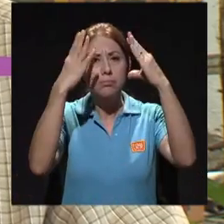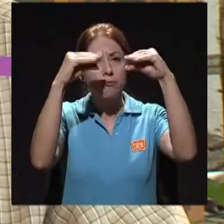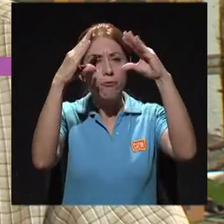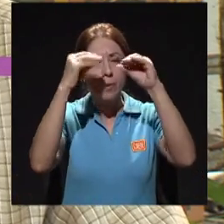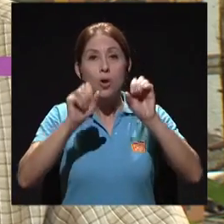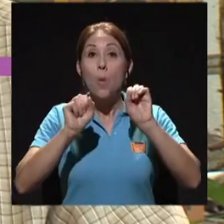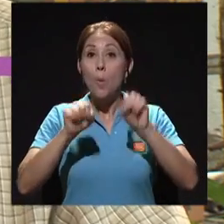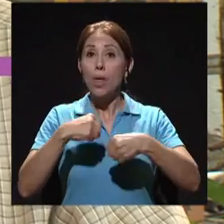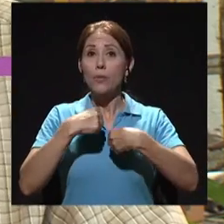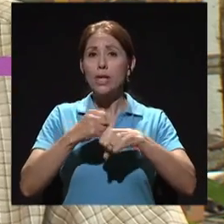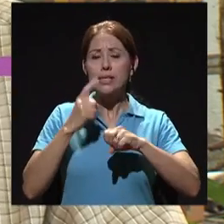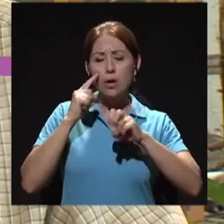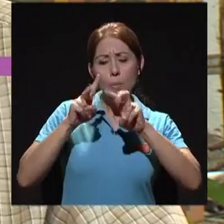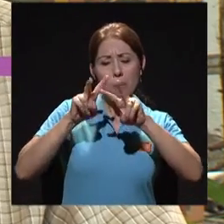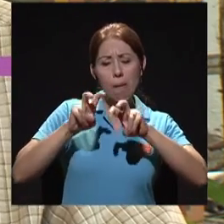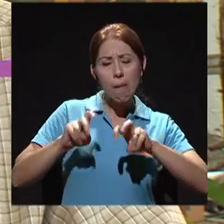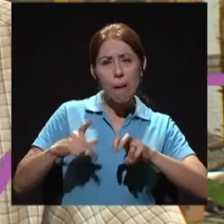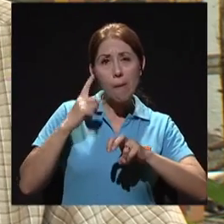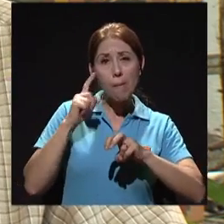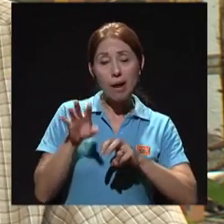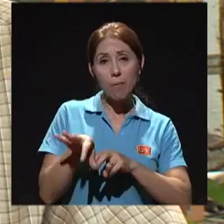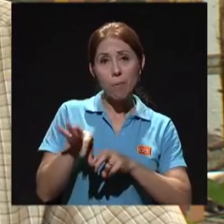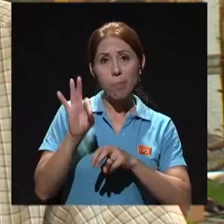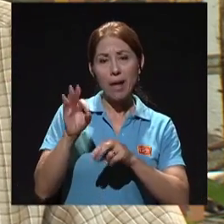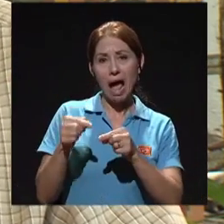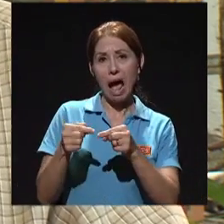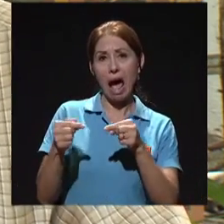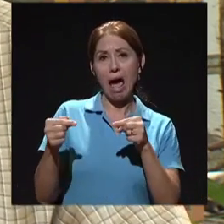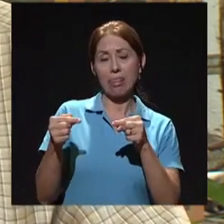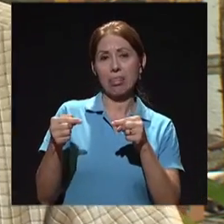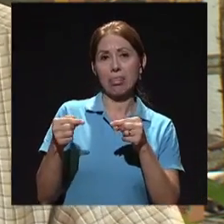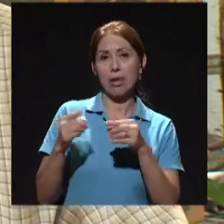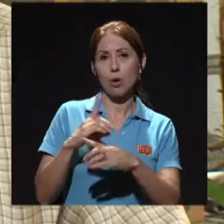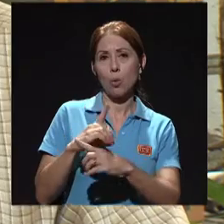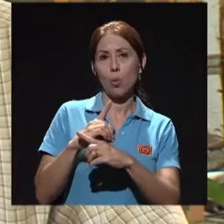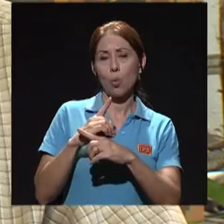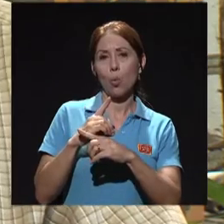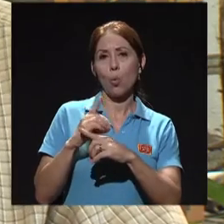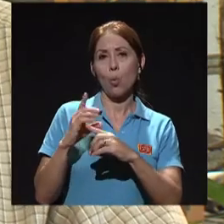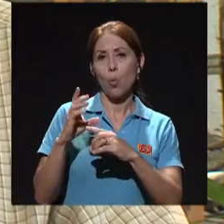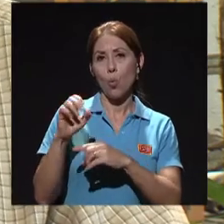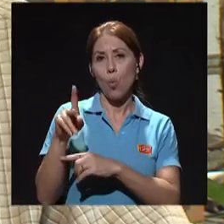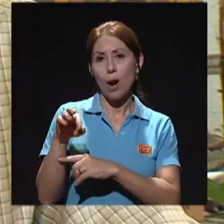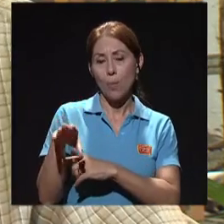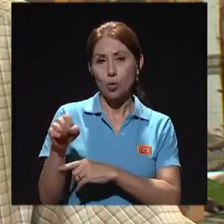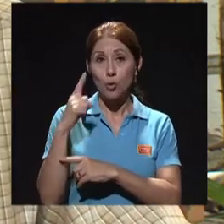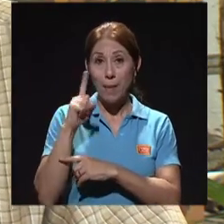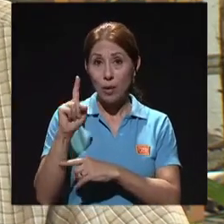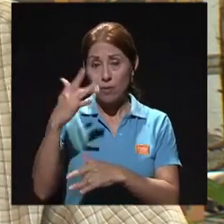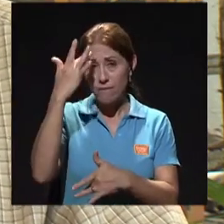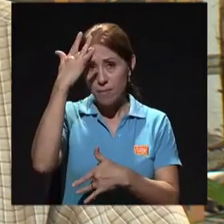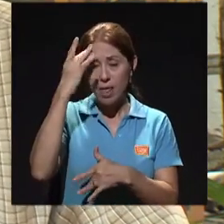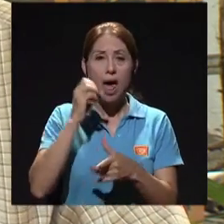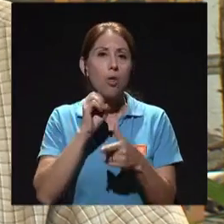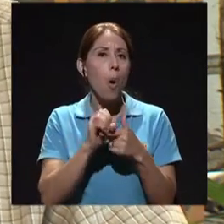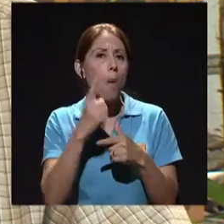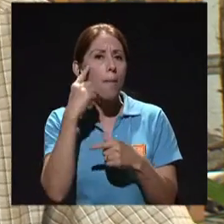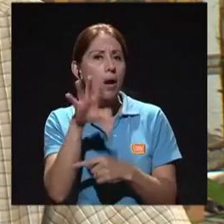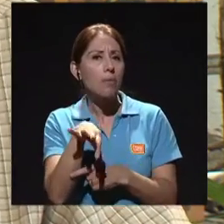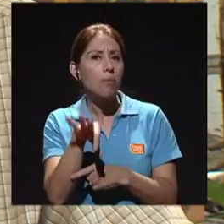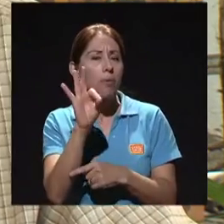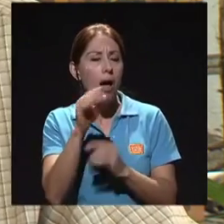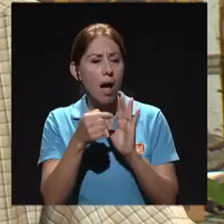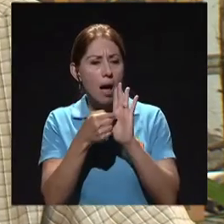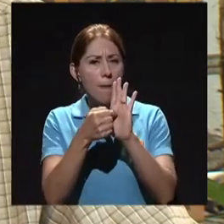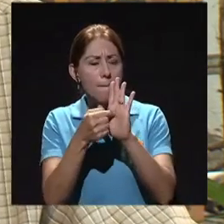para ver anticuerpos, por ejemplo, digamos, para una enfermedad, marcadores tumorales y